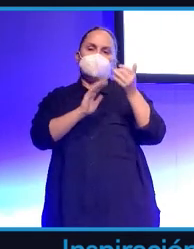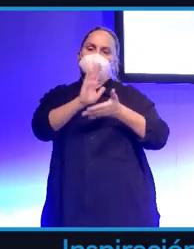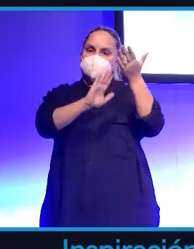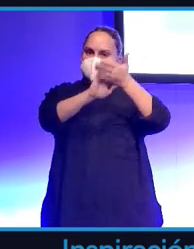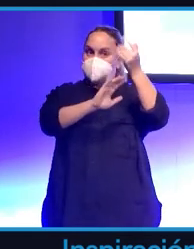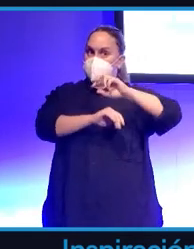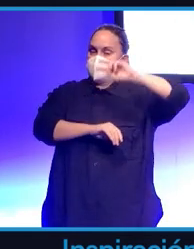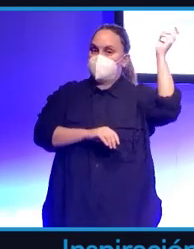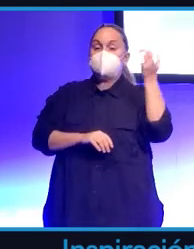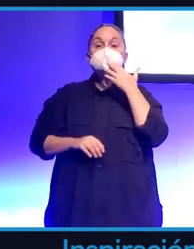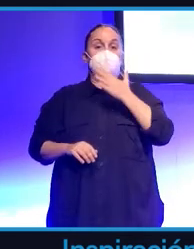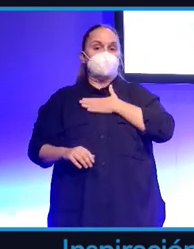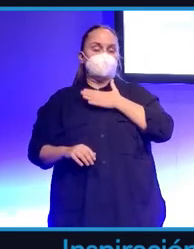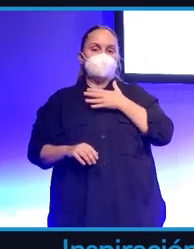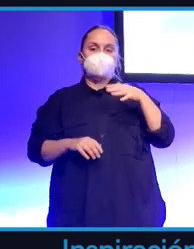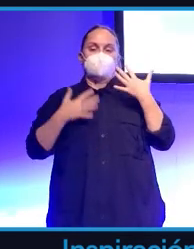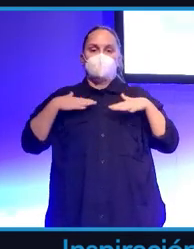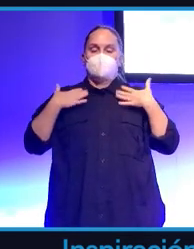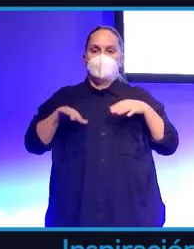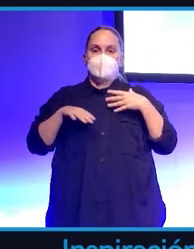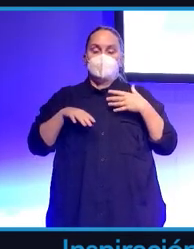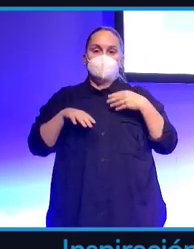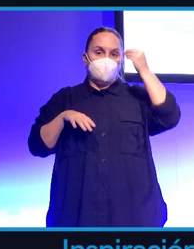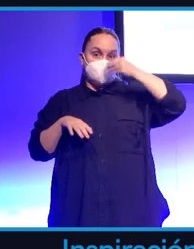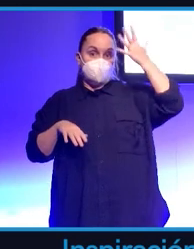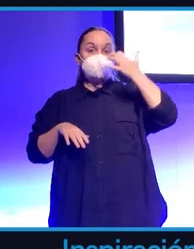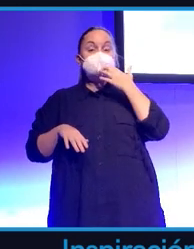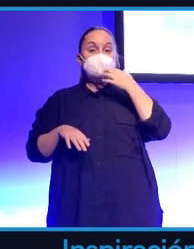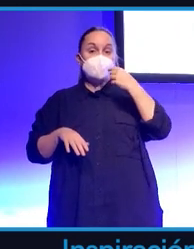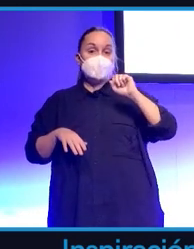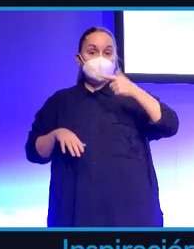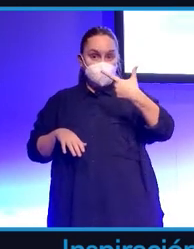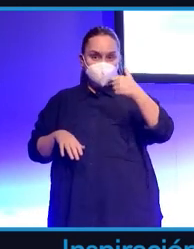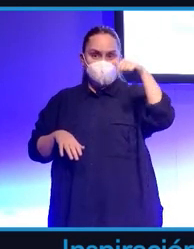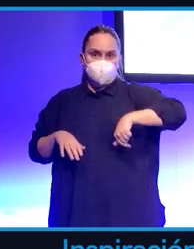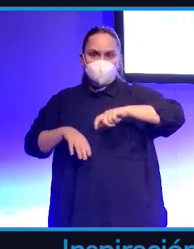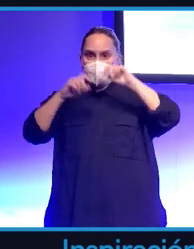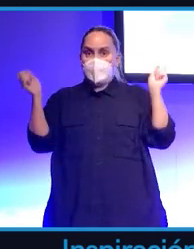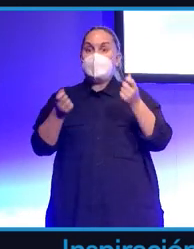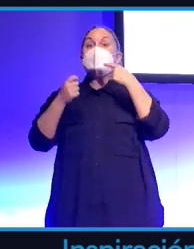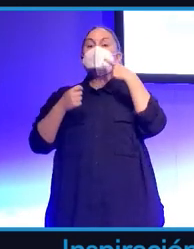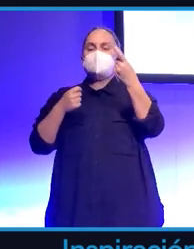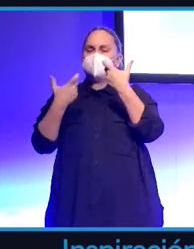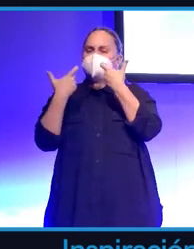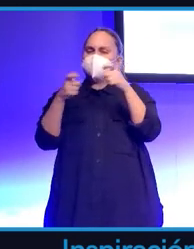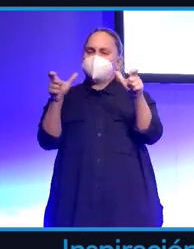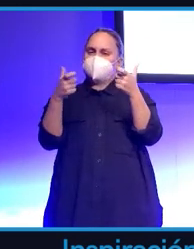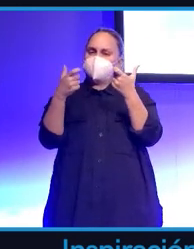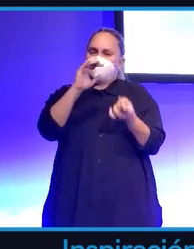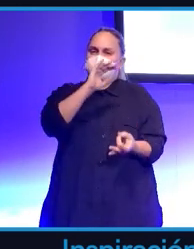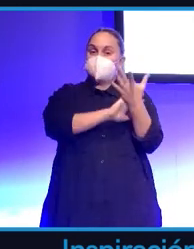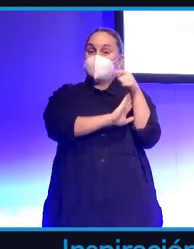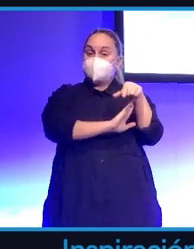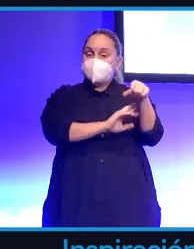ejemplo el tema de pertenencias de ropas virtuales Nike hoy hoy mismo acaba de anunciar que crea una división completa de